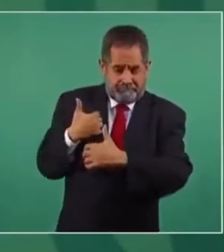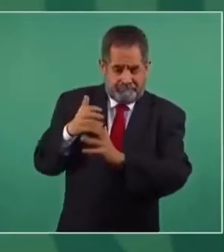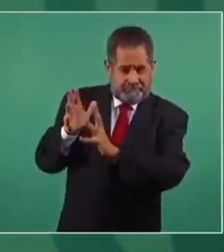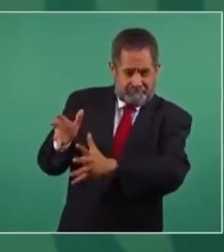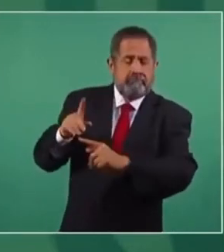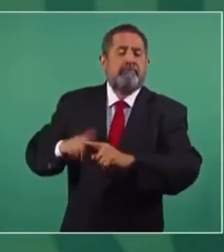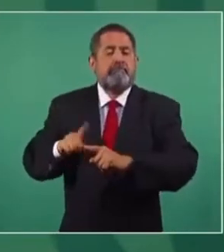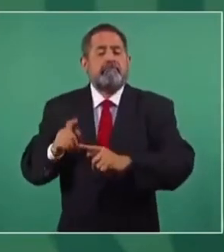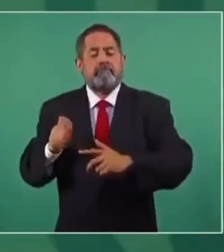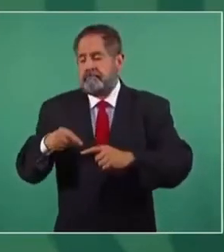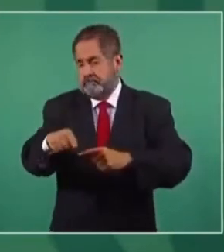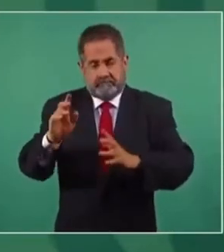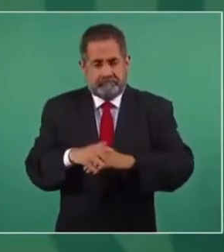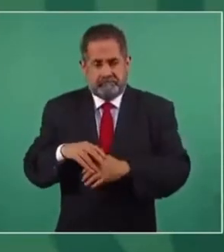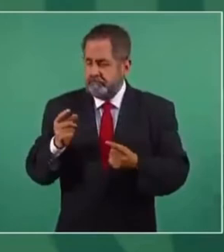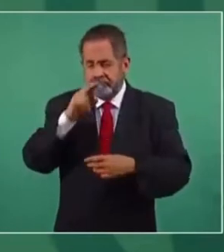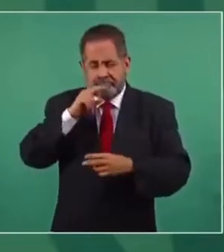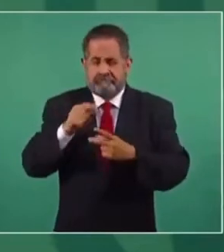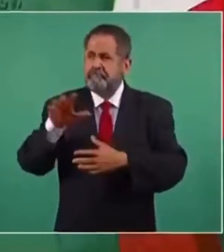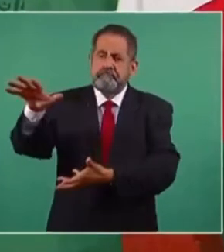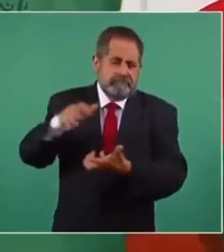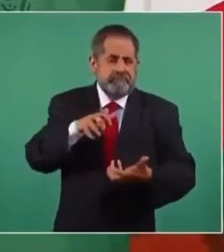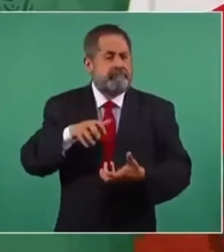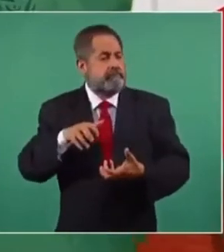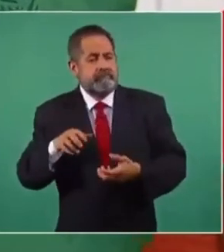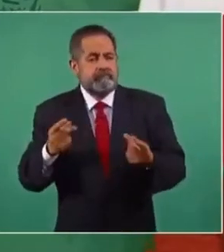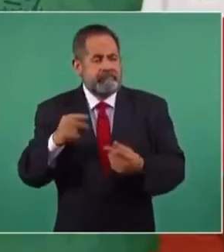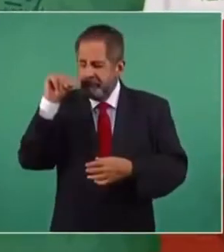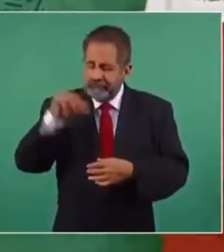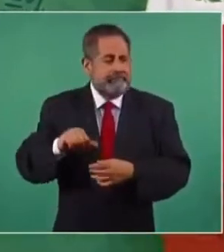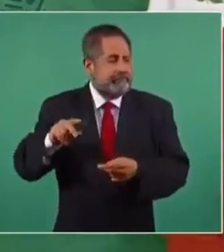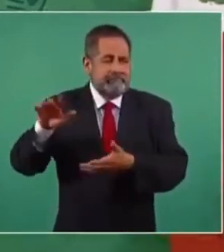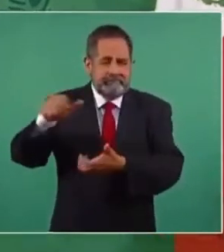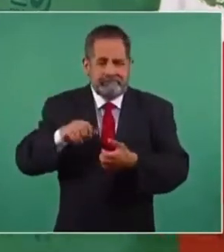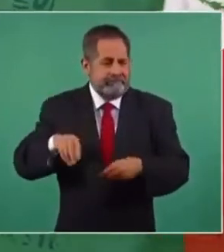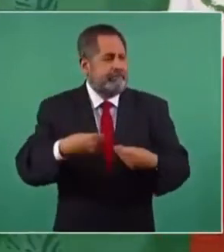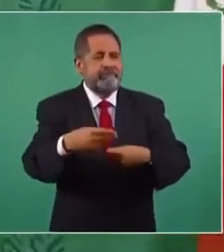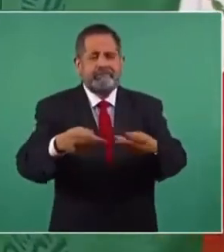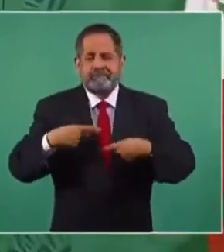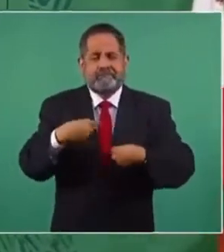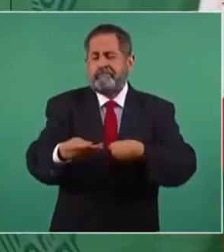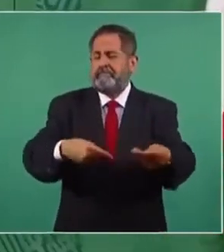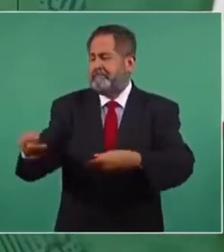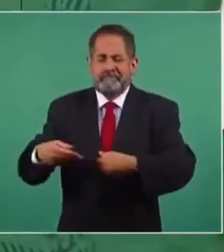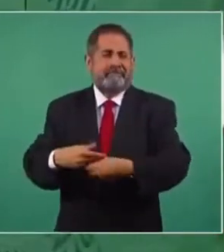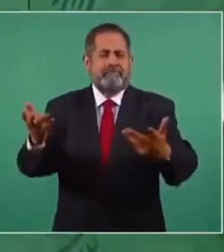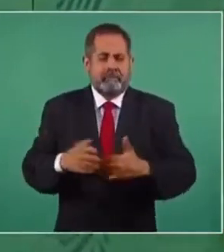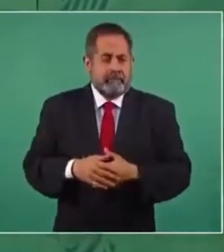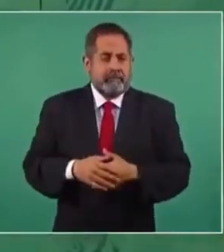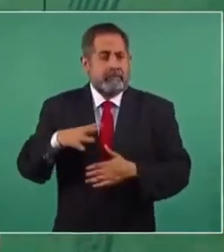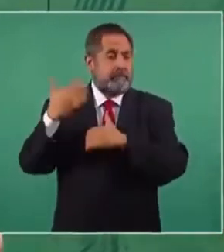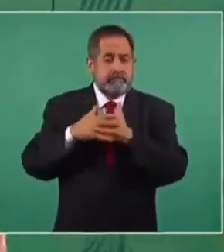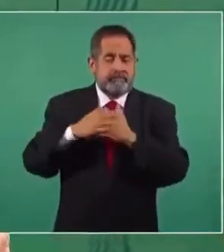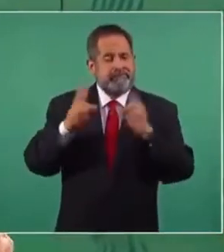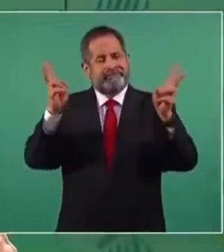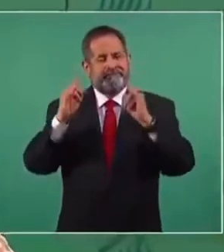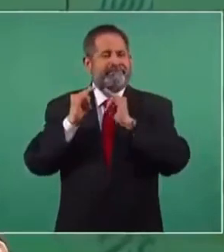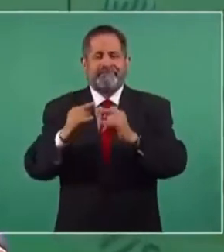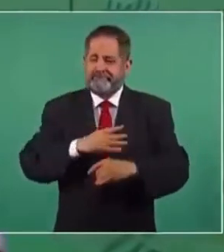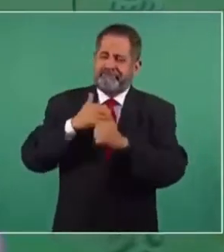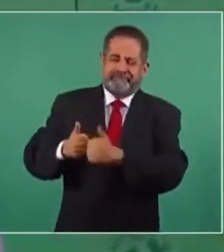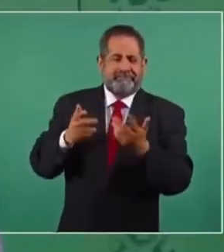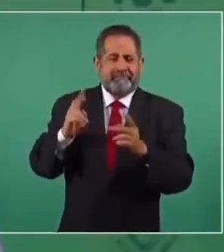con prontitud, con rapidez, de manera expedita, se le entregue a la gente. Entonces, van a haber tianguis del bienestar,